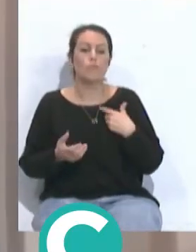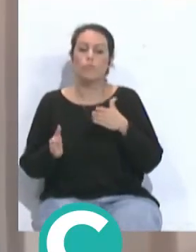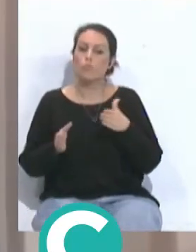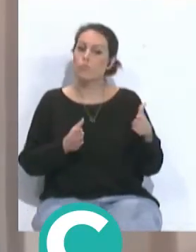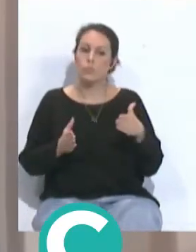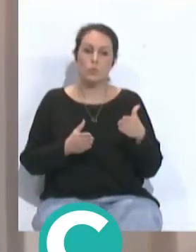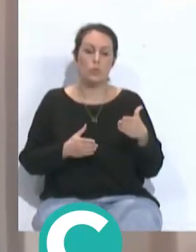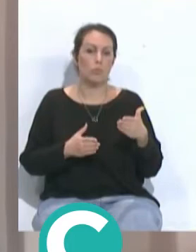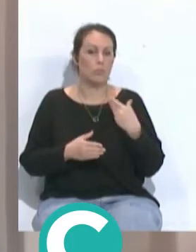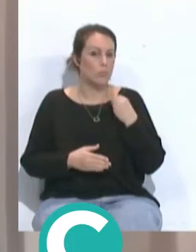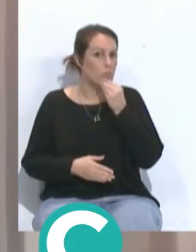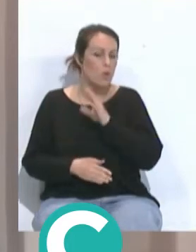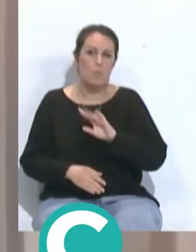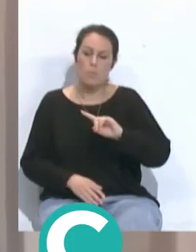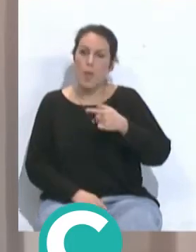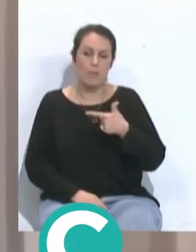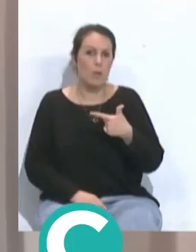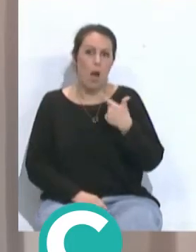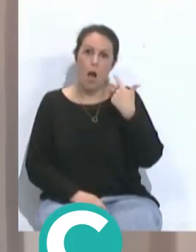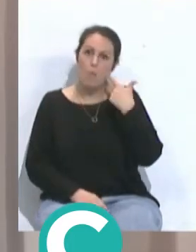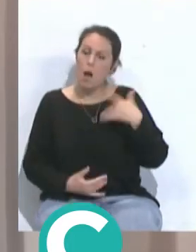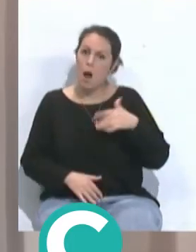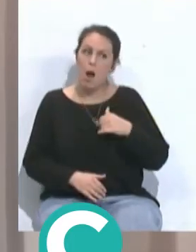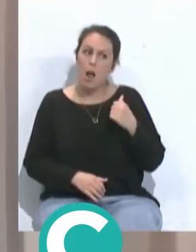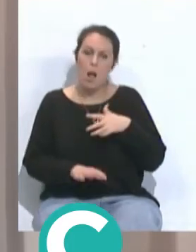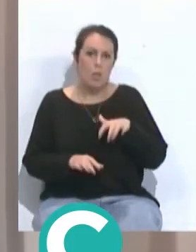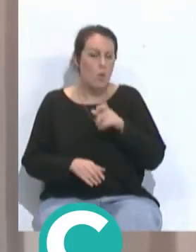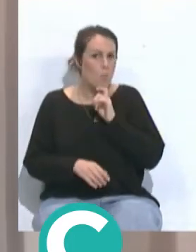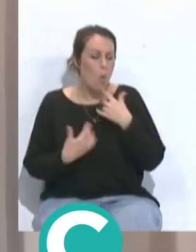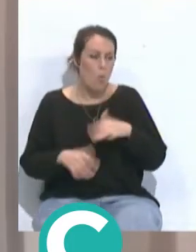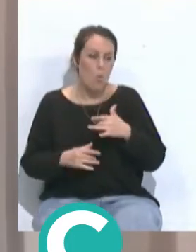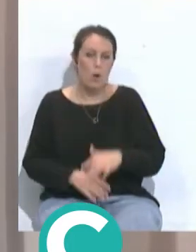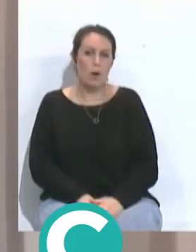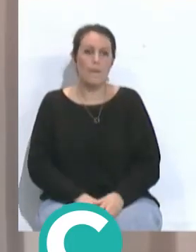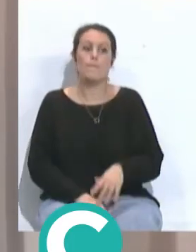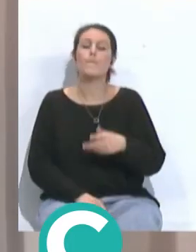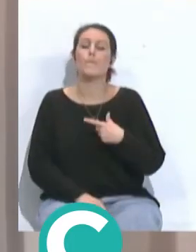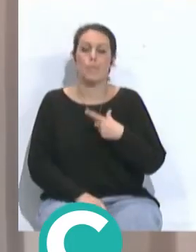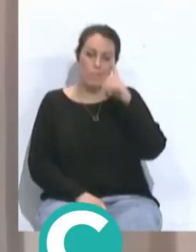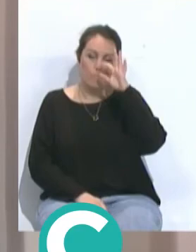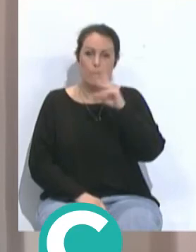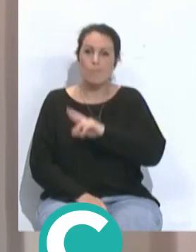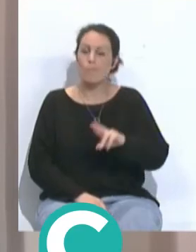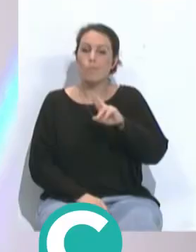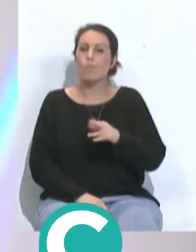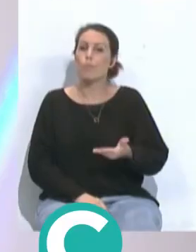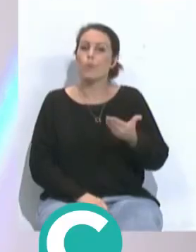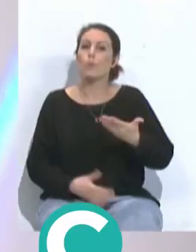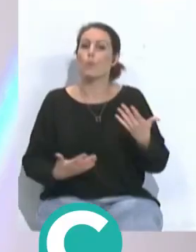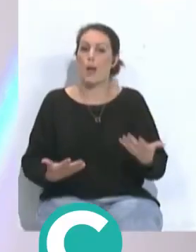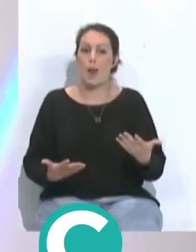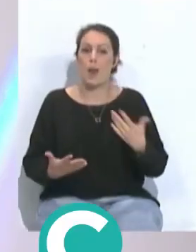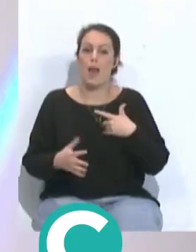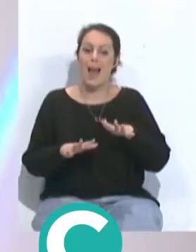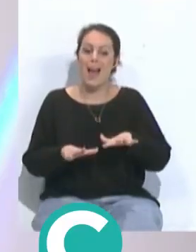un momento de lo mejorcito que hay en primera división hay que ver cómo está la parte alta del Cádiz yo creo que también Luis creo que hemos recuperado un factor muy importante que es el factor